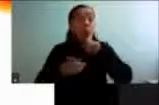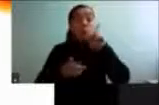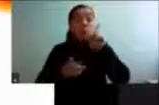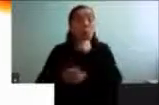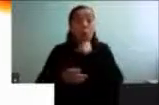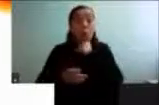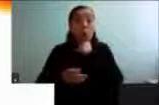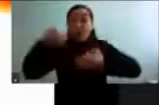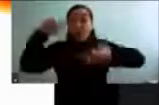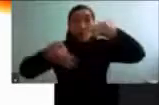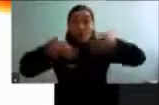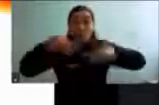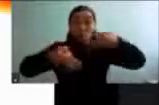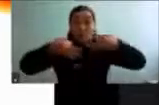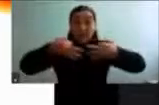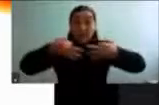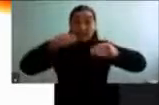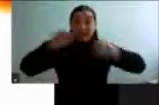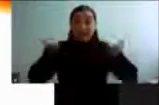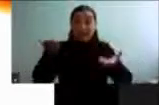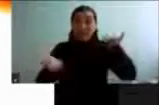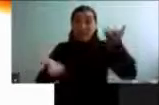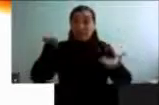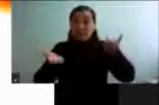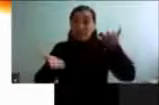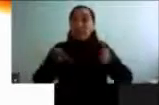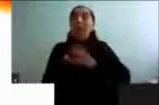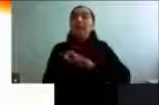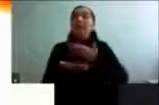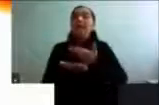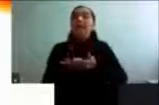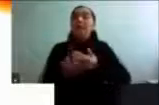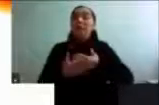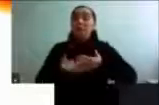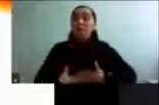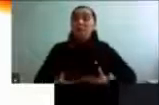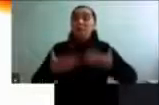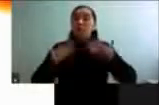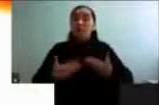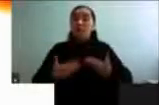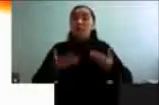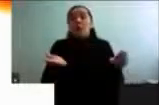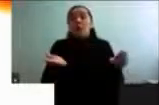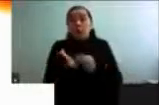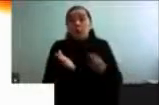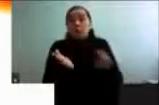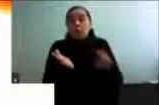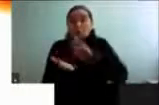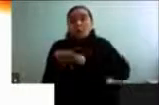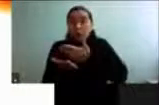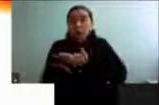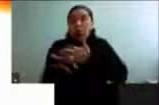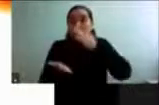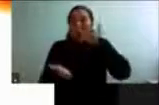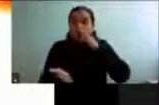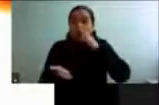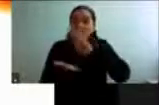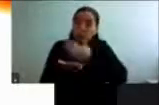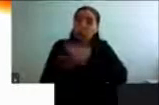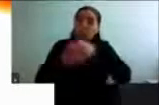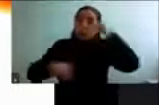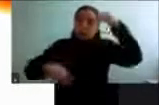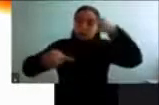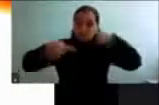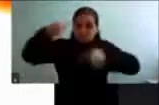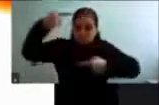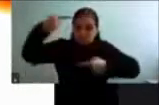lugar a inequidades en salud. Y el efecto acumulativo de estas inequidades en salud influye considerablemente en el